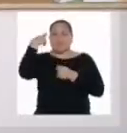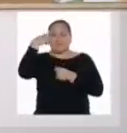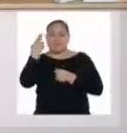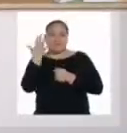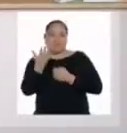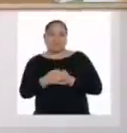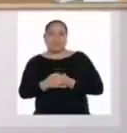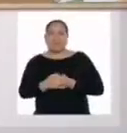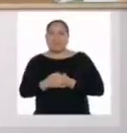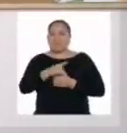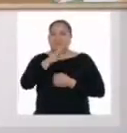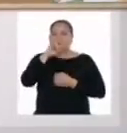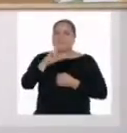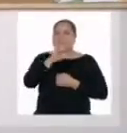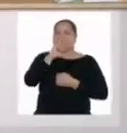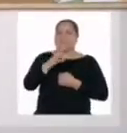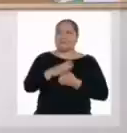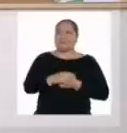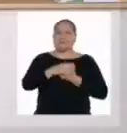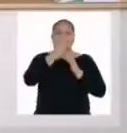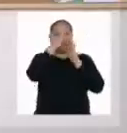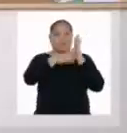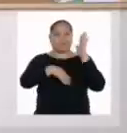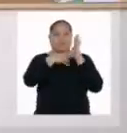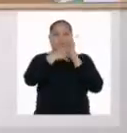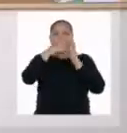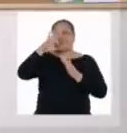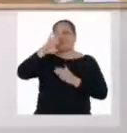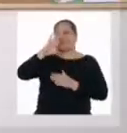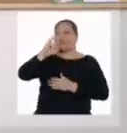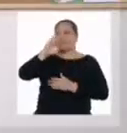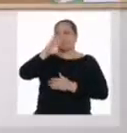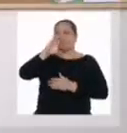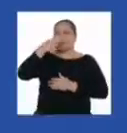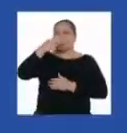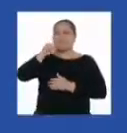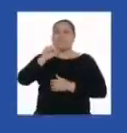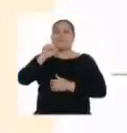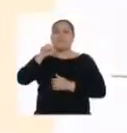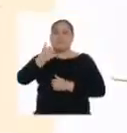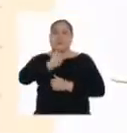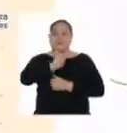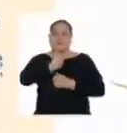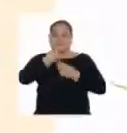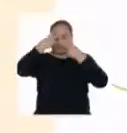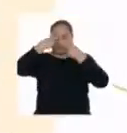aprendizajes, vamos a utilizar una ficha de autoevaluación que les he traído.